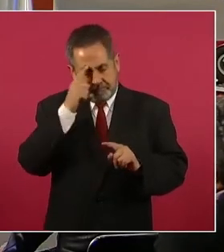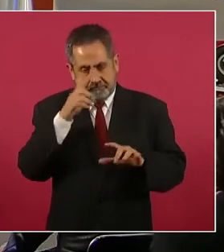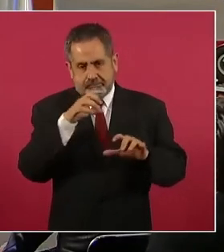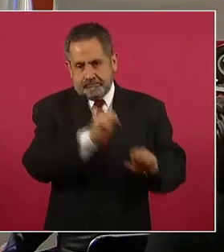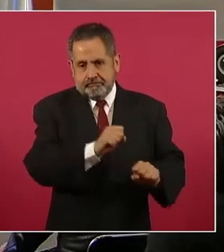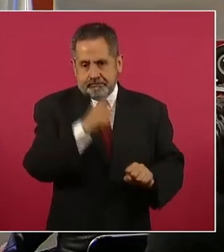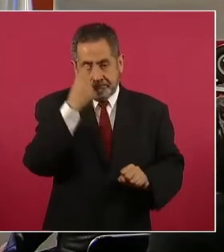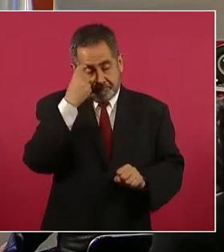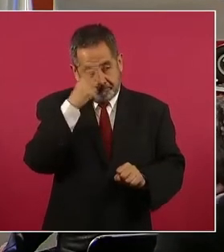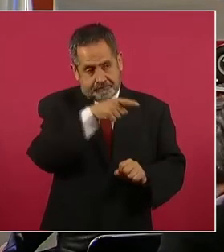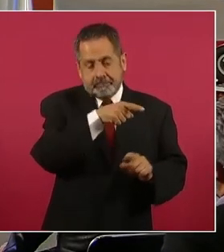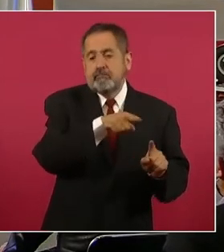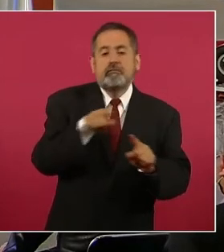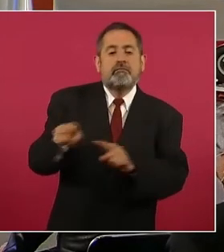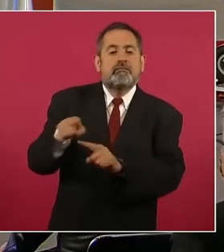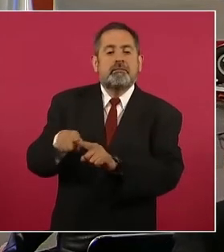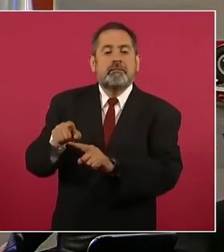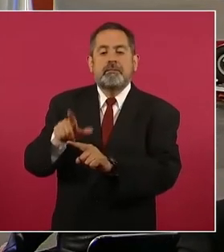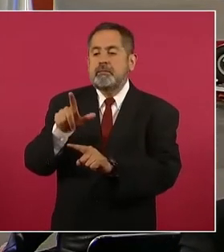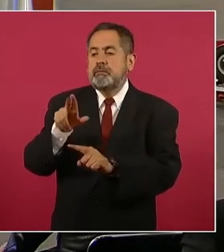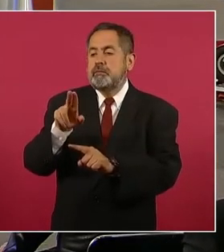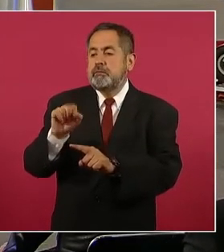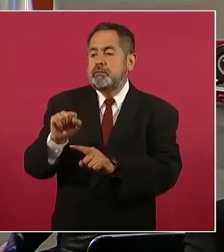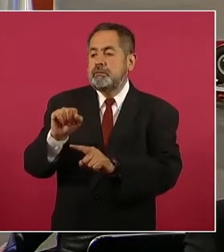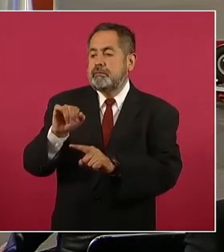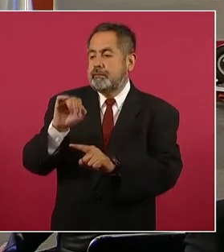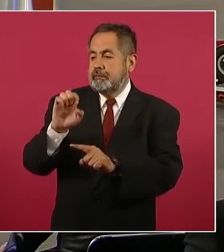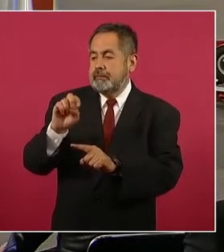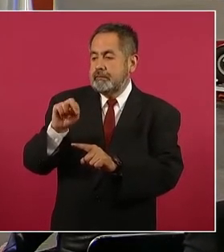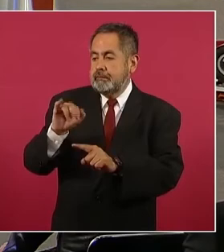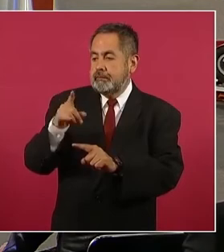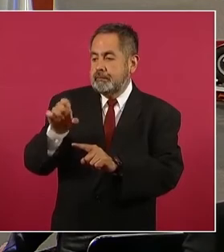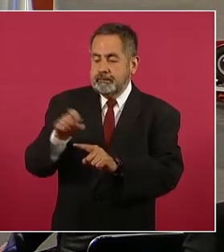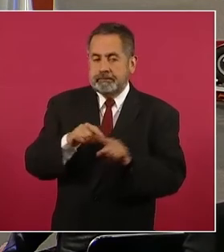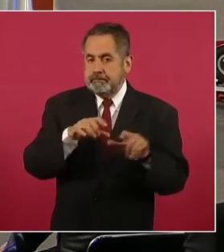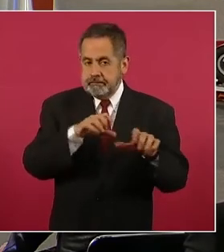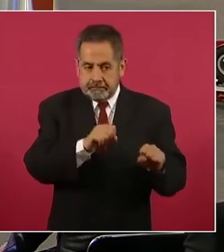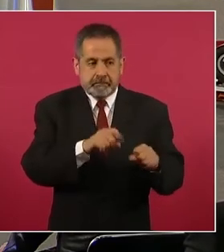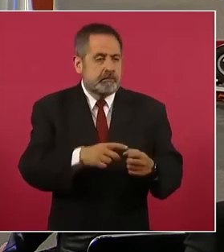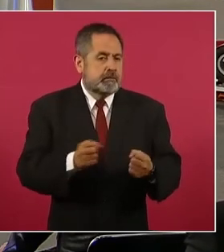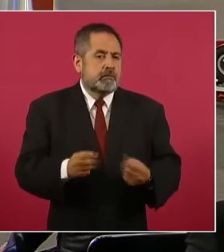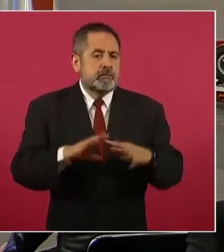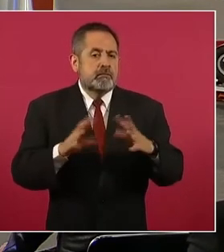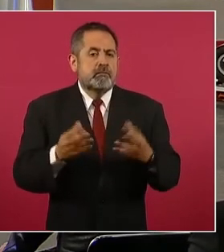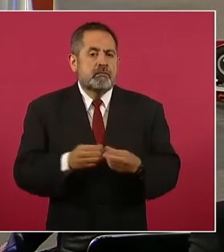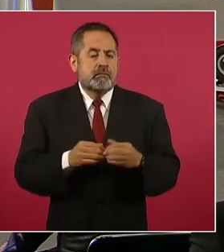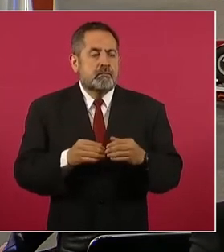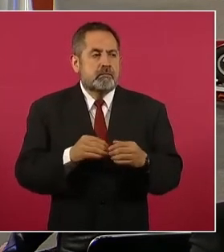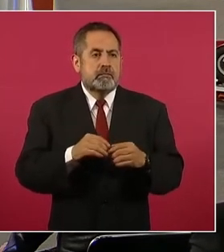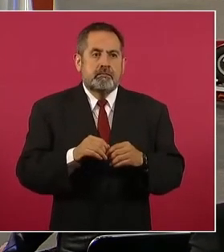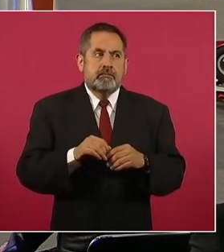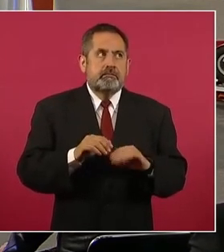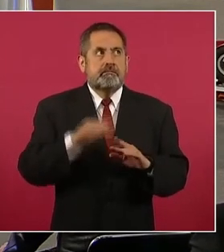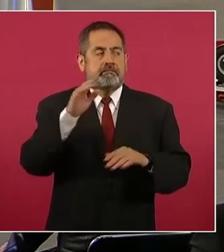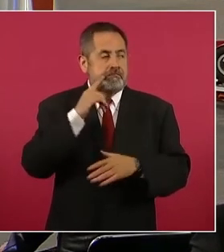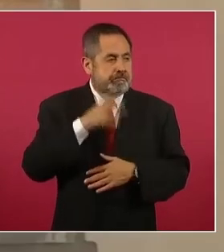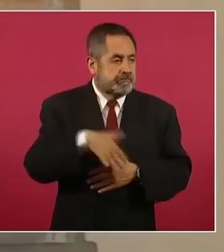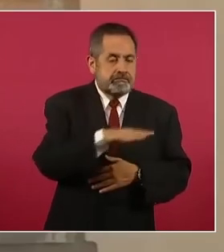material del homicidio de Luis Enrique Ramírez el número de detenidos y buscados sube a 27